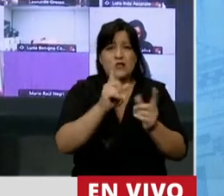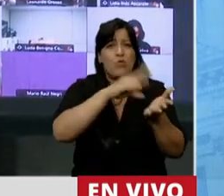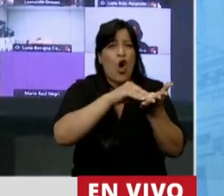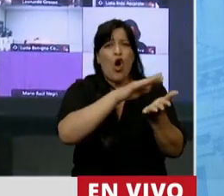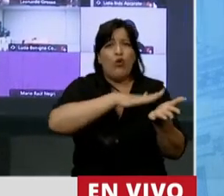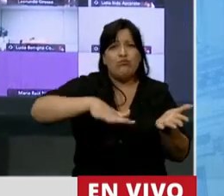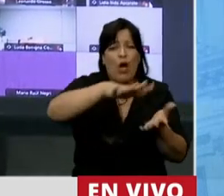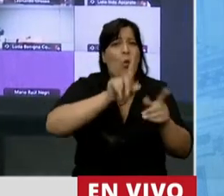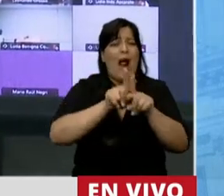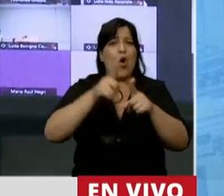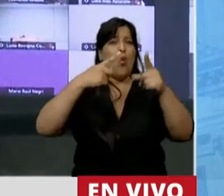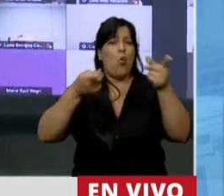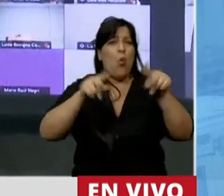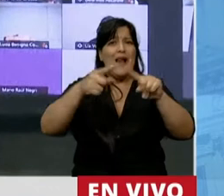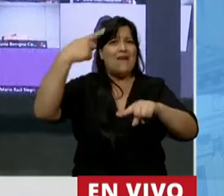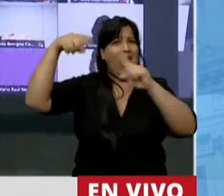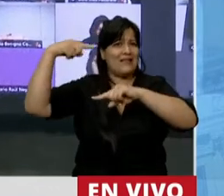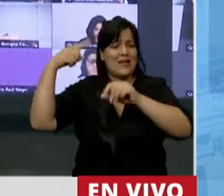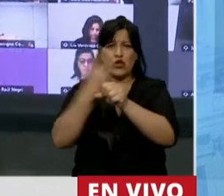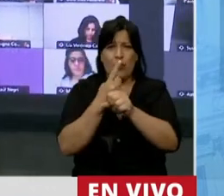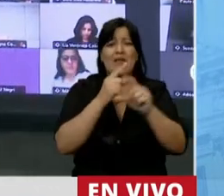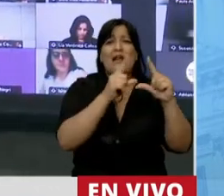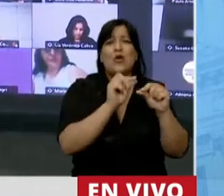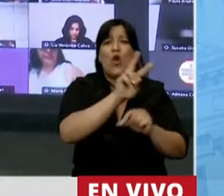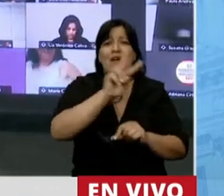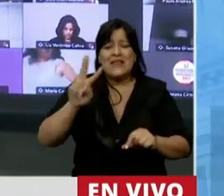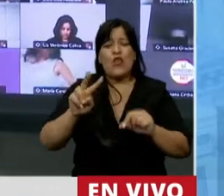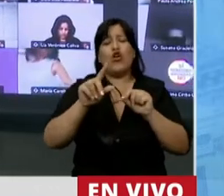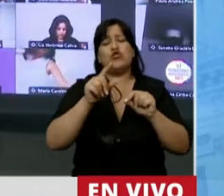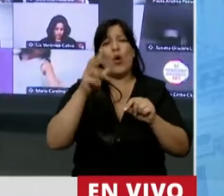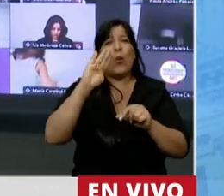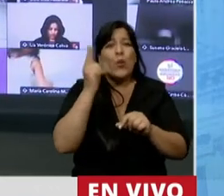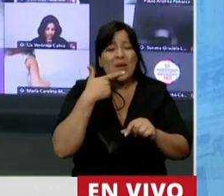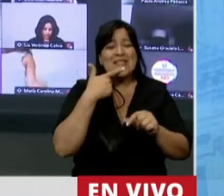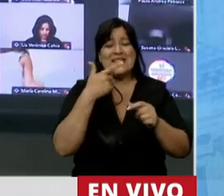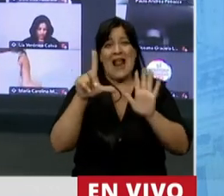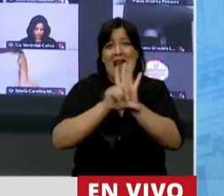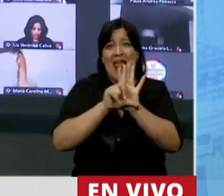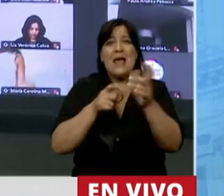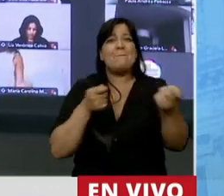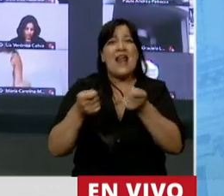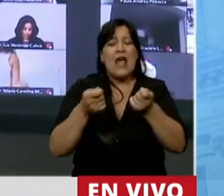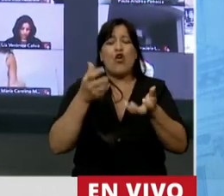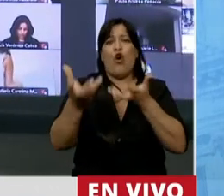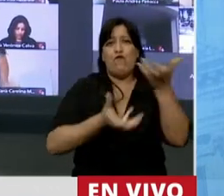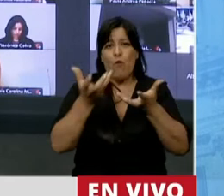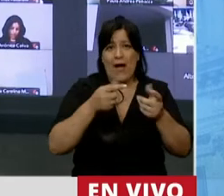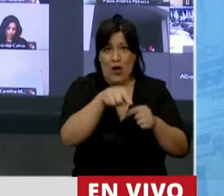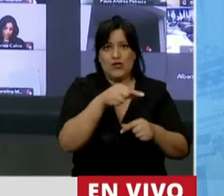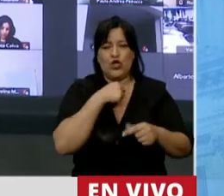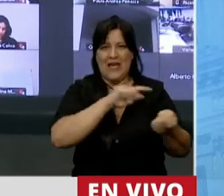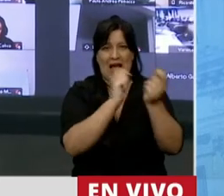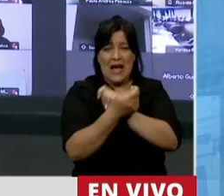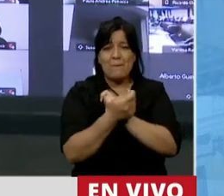no puede volver atrás. El artículo 22 bis de la ley de manejo de fuego, que es lo que se pretende cambiar,